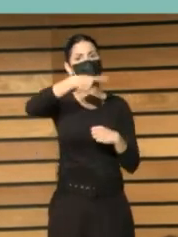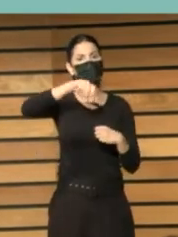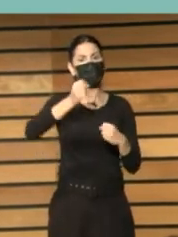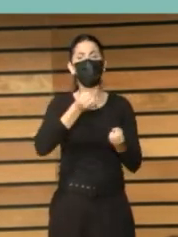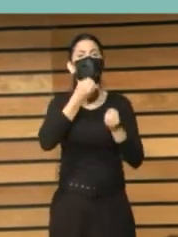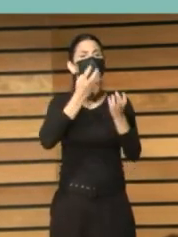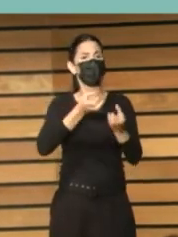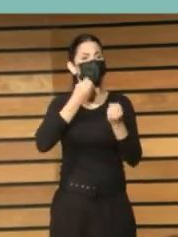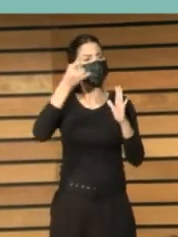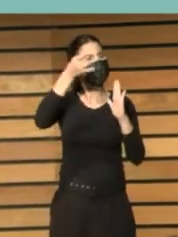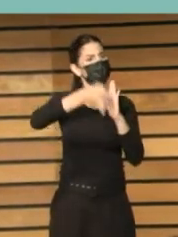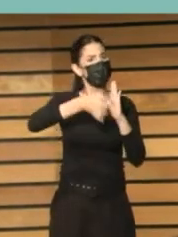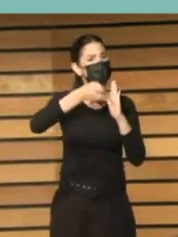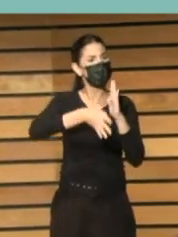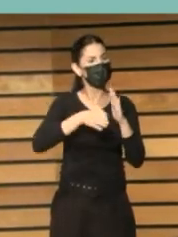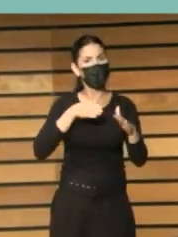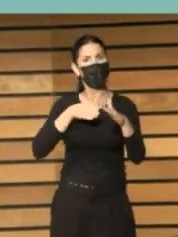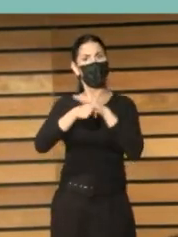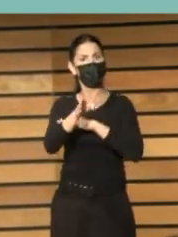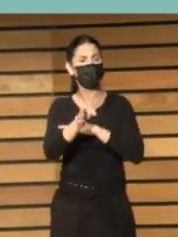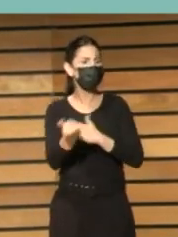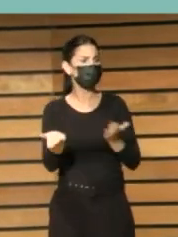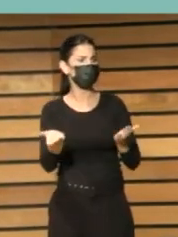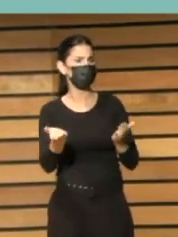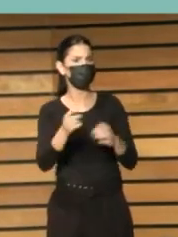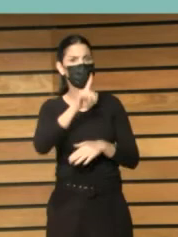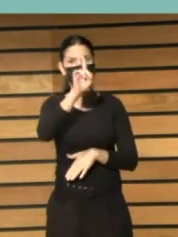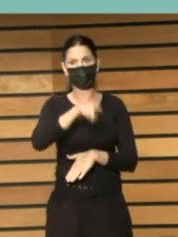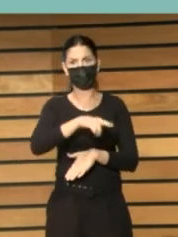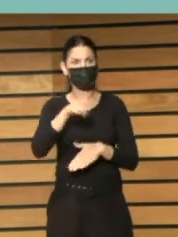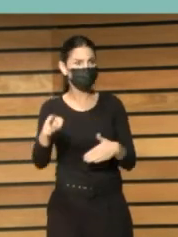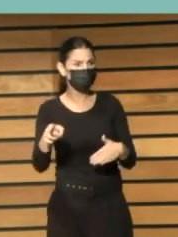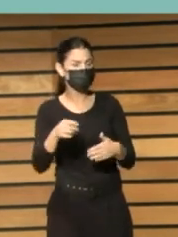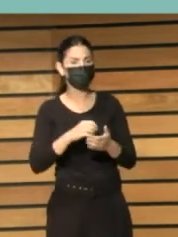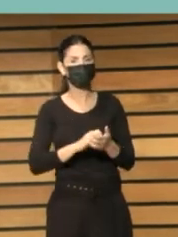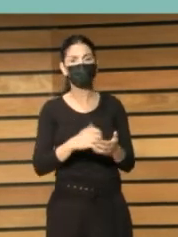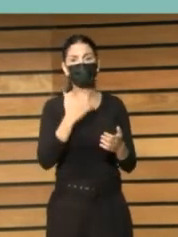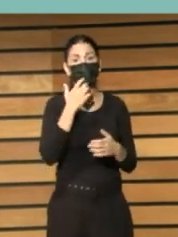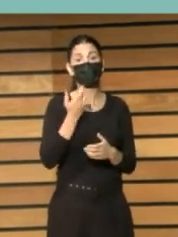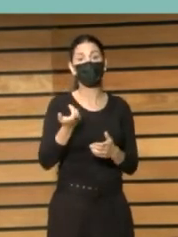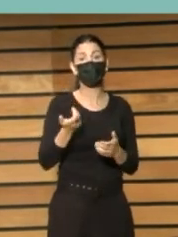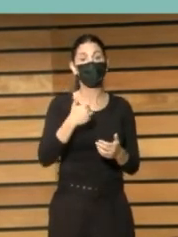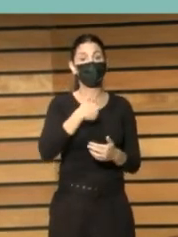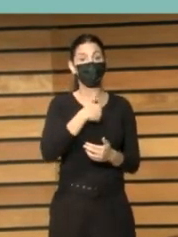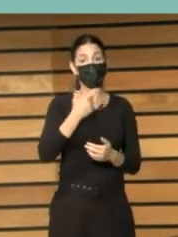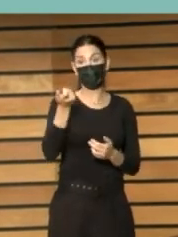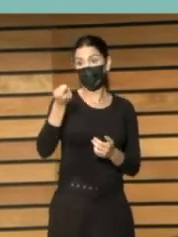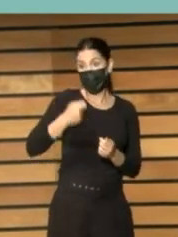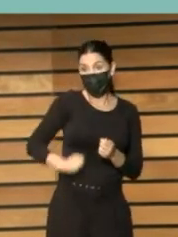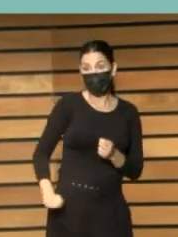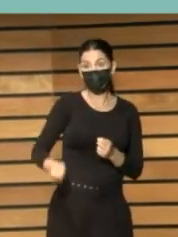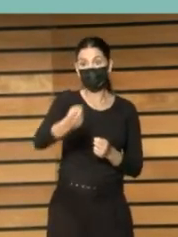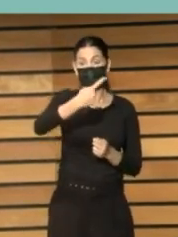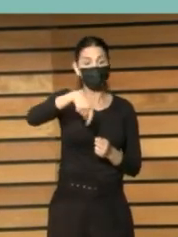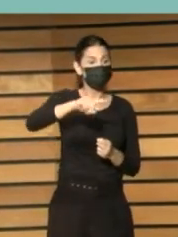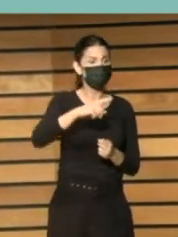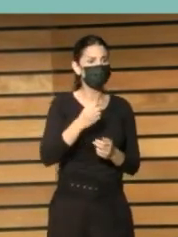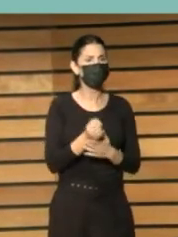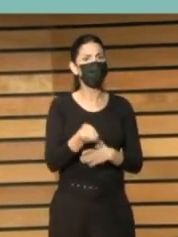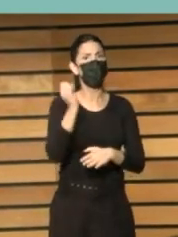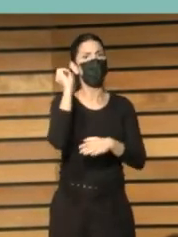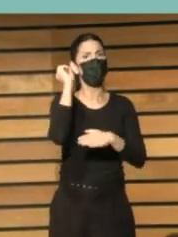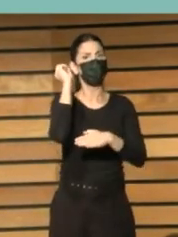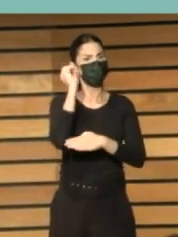informaciones de calidad y qué informaciones de calidad en la función de los bibliotecarios y bibliotecarias como coaches hacia los